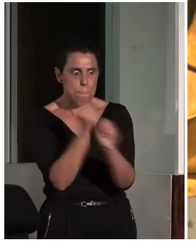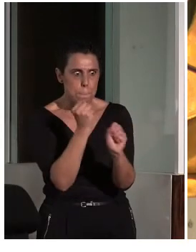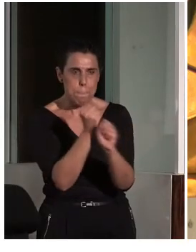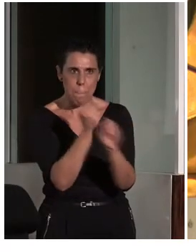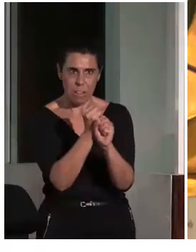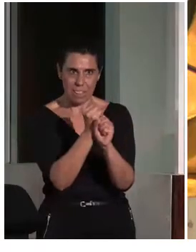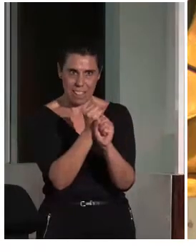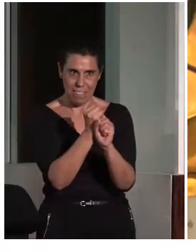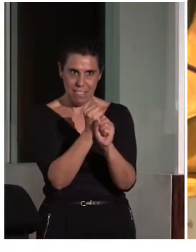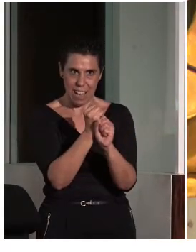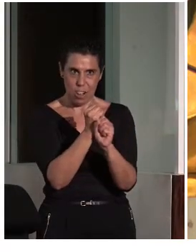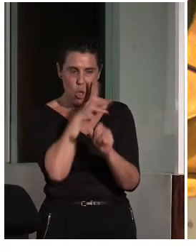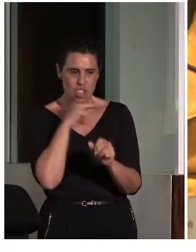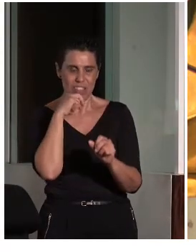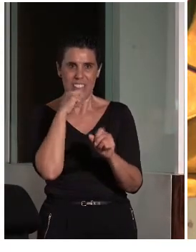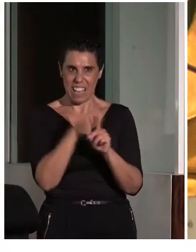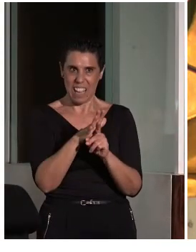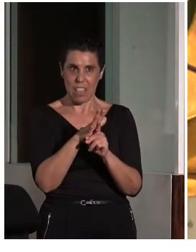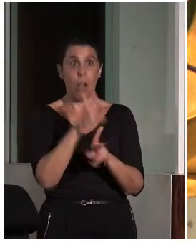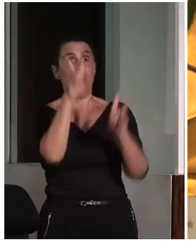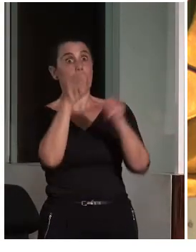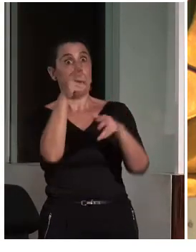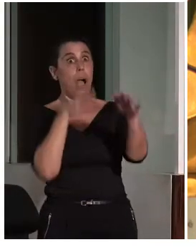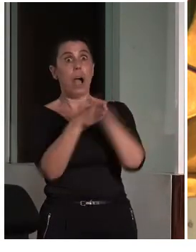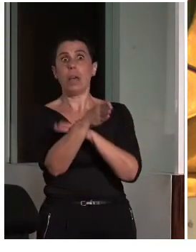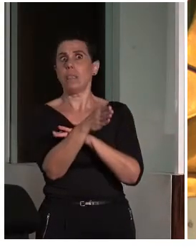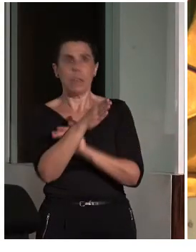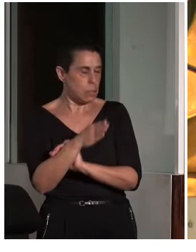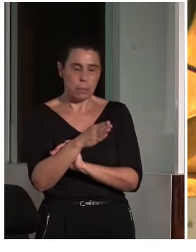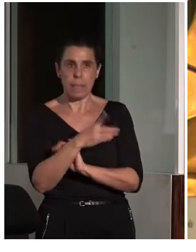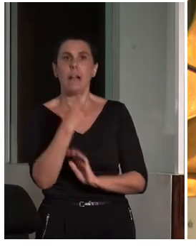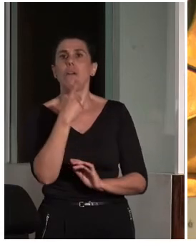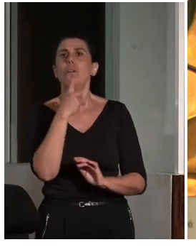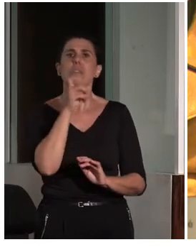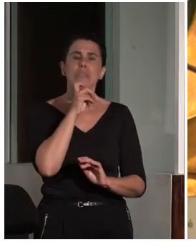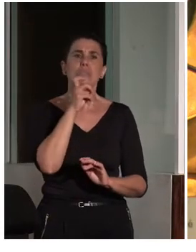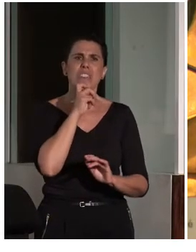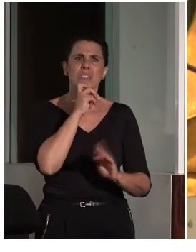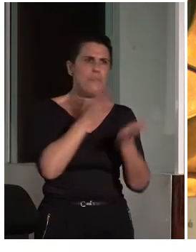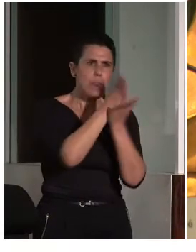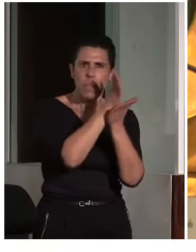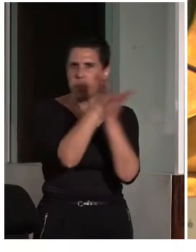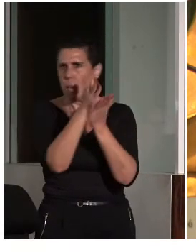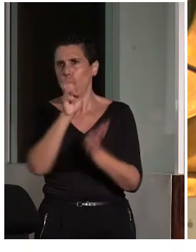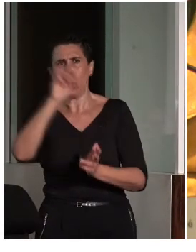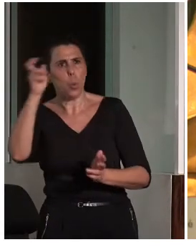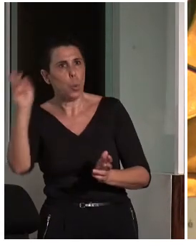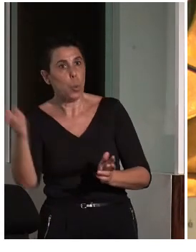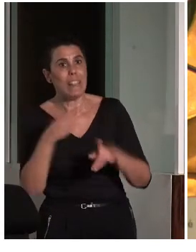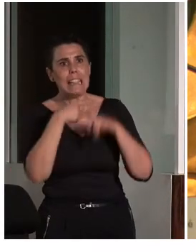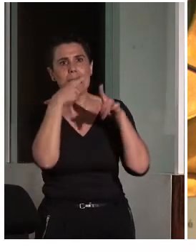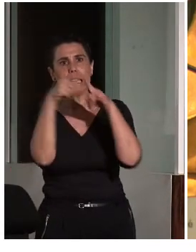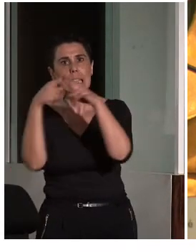la accesibilidad es muy complejo, es decir, porque tiene muchas variables, muchas versiones, muchas singularidades. Entonces,